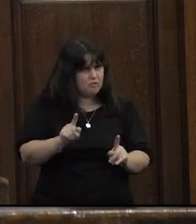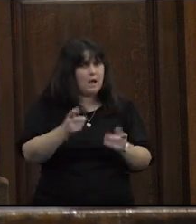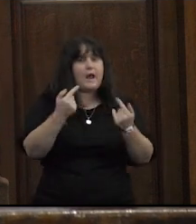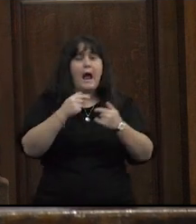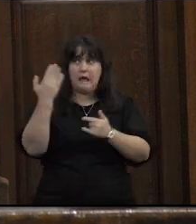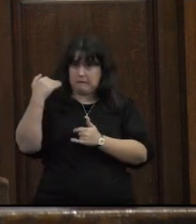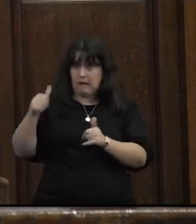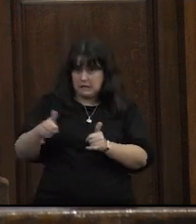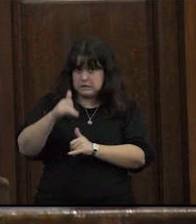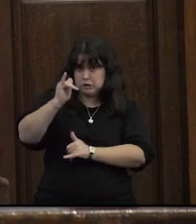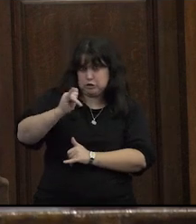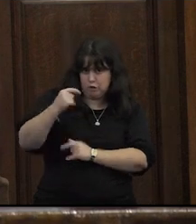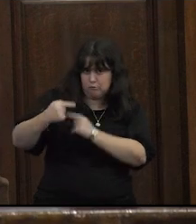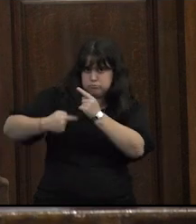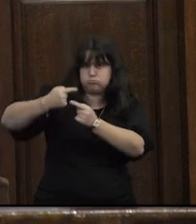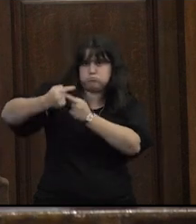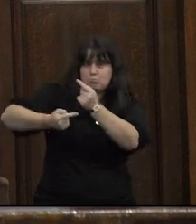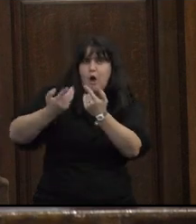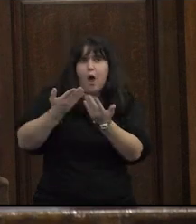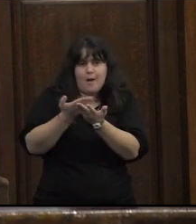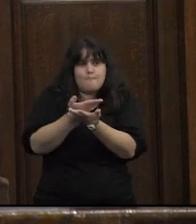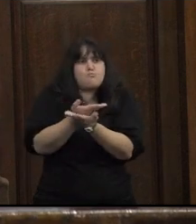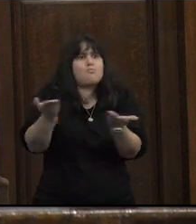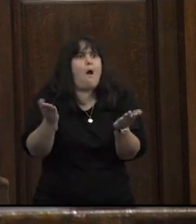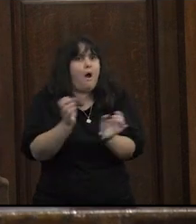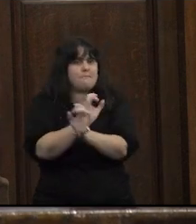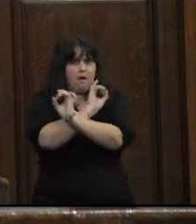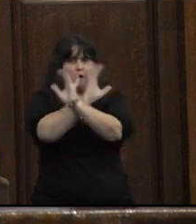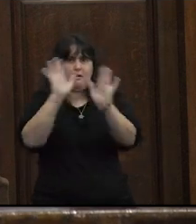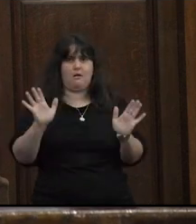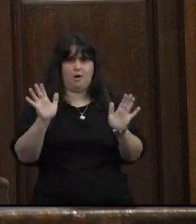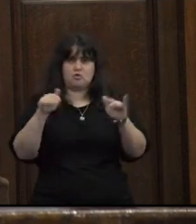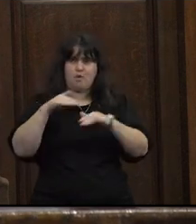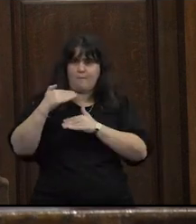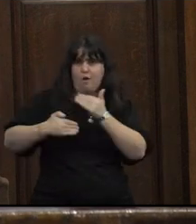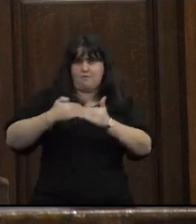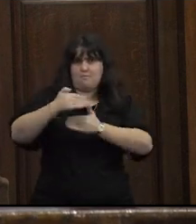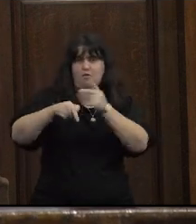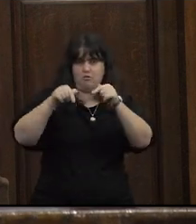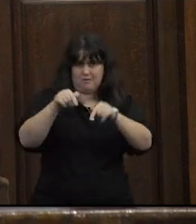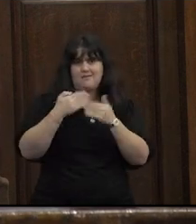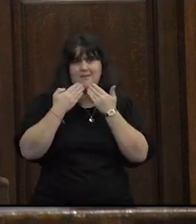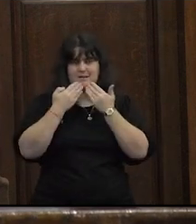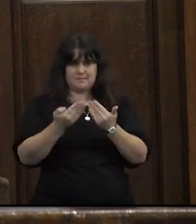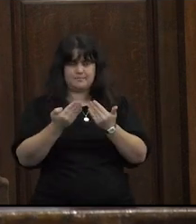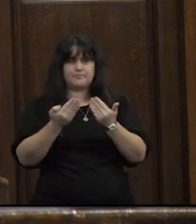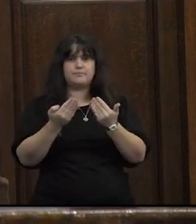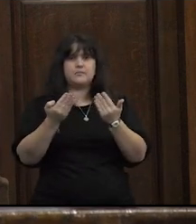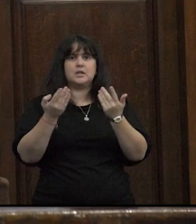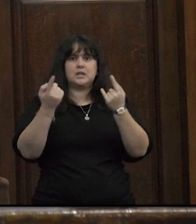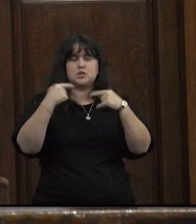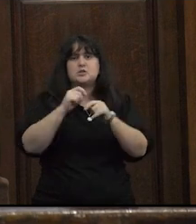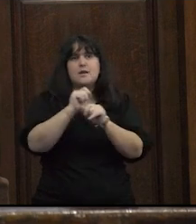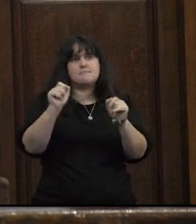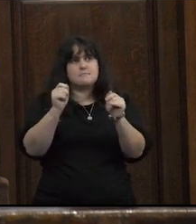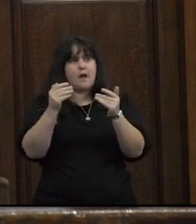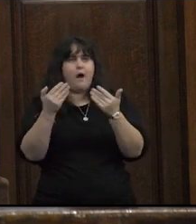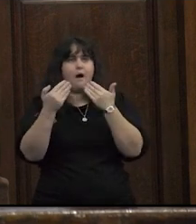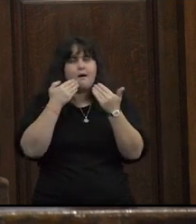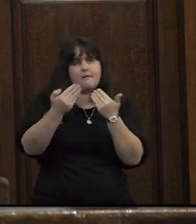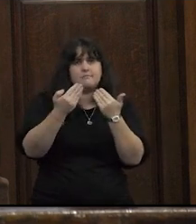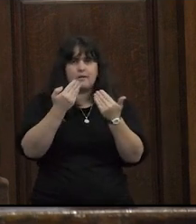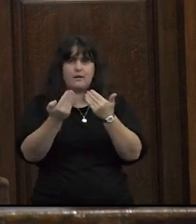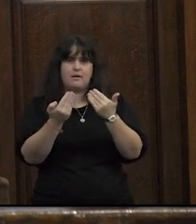cobra capilaridad masificación y visibilidad este movimiento ¿no? entonces se empieza a